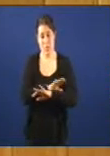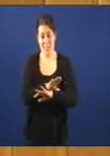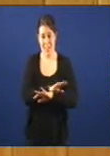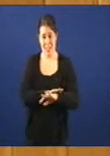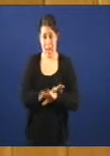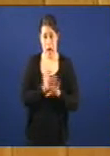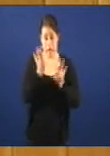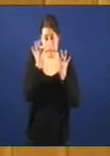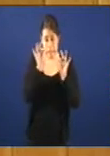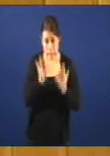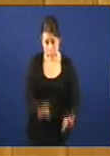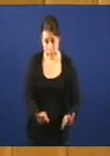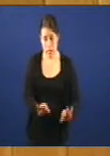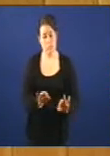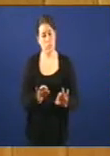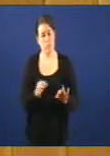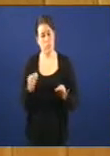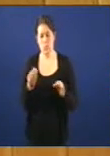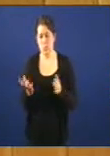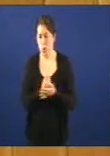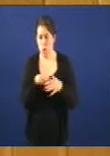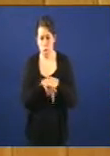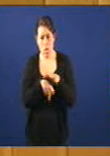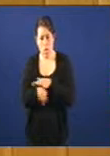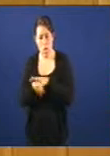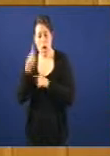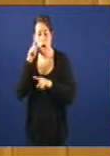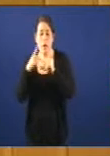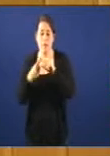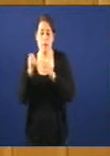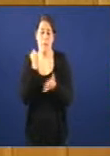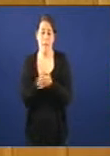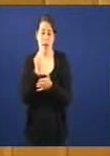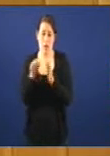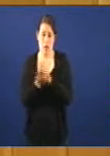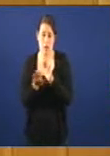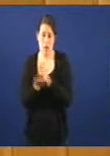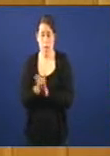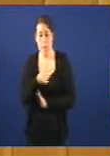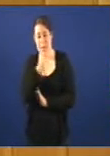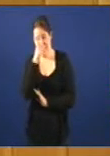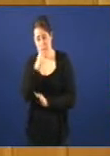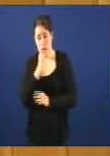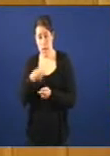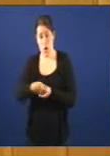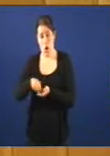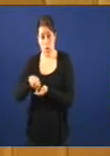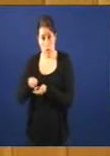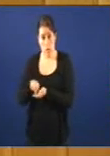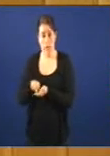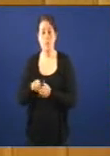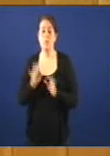cuantas xestiós atopasen na súa man para garantir a continuidade da marca e da imaxen destas conservas pero que tería sempre